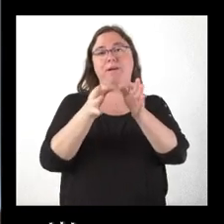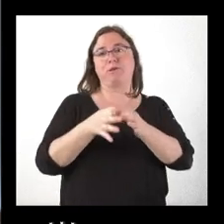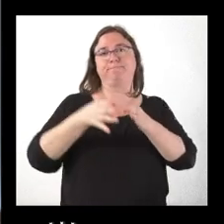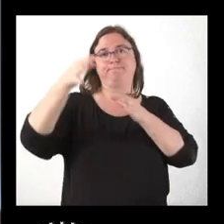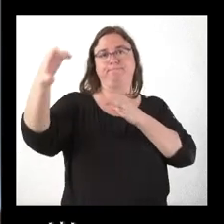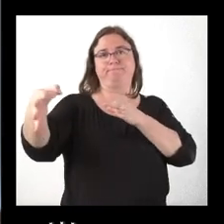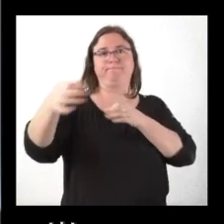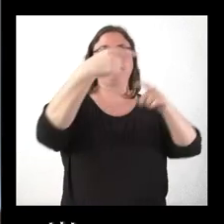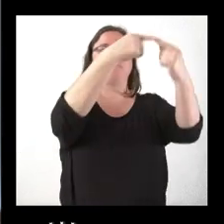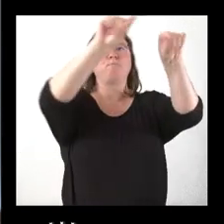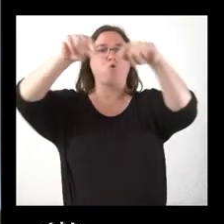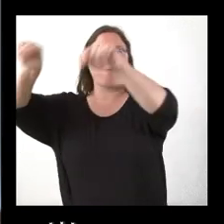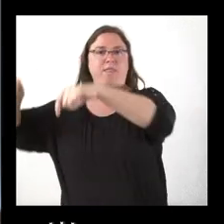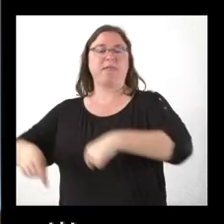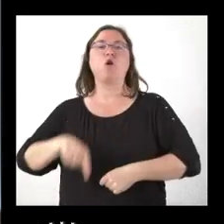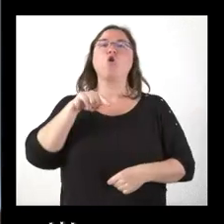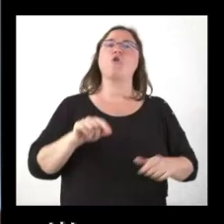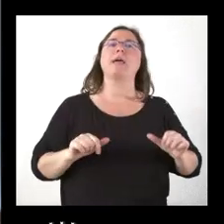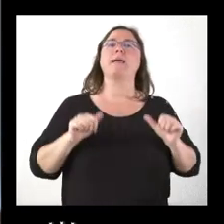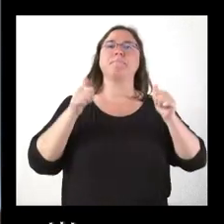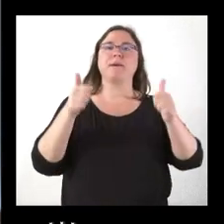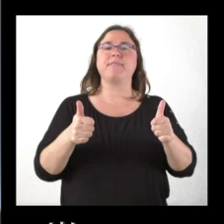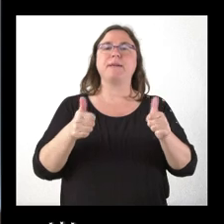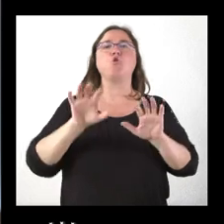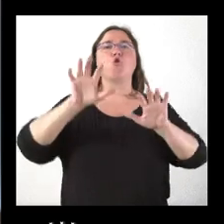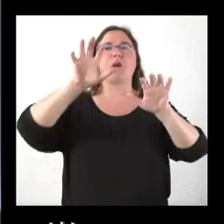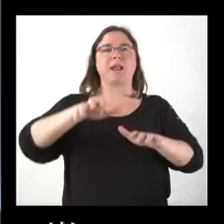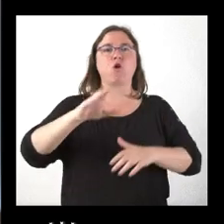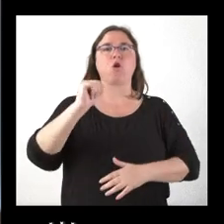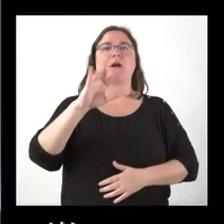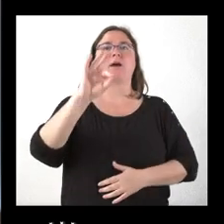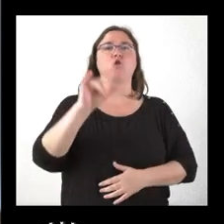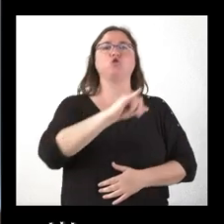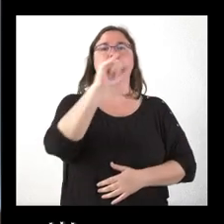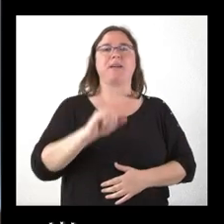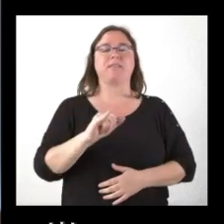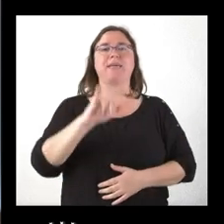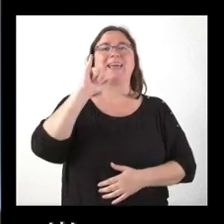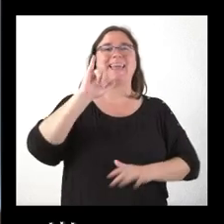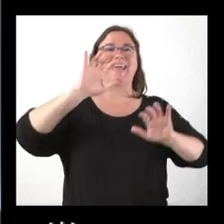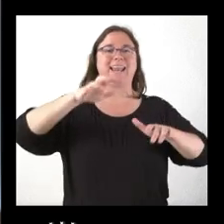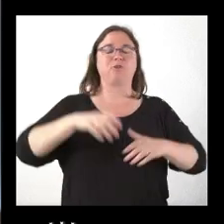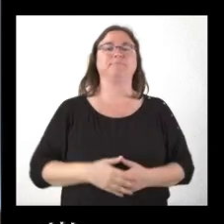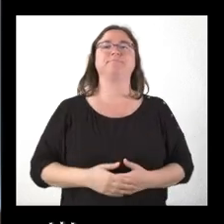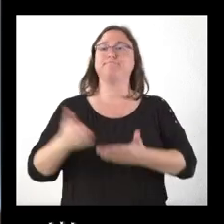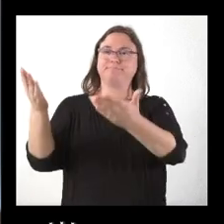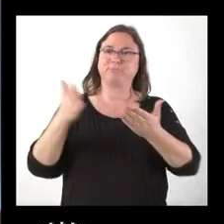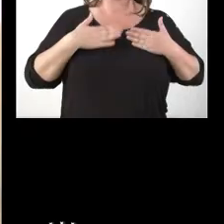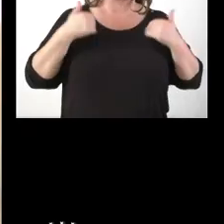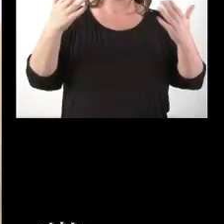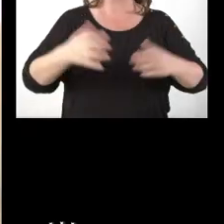siguen desde las diferentes provincias. Hoy comenzamos en León con Carlos Domínguez de Ileón. Adelante, Carlos, cuando quieras.